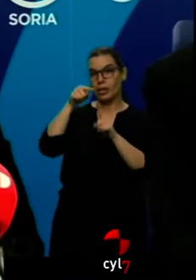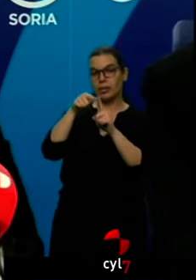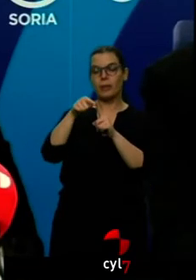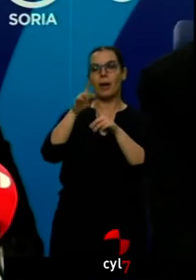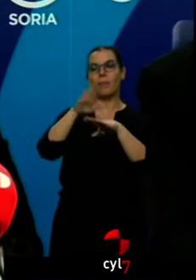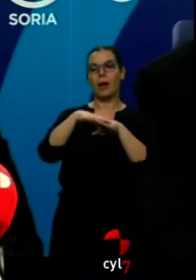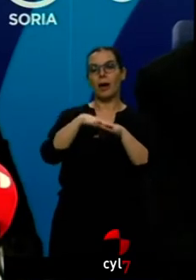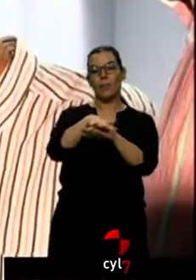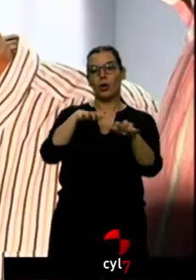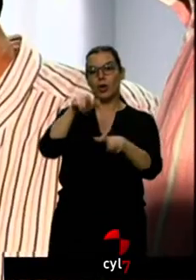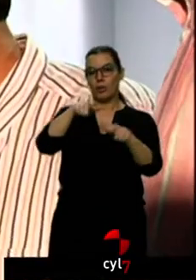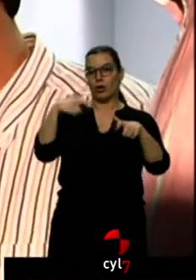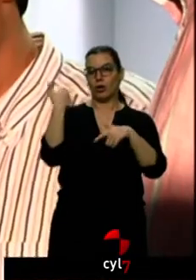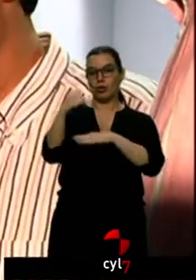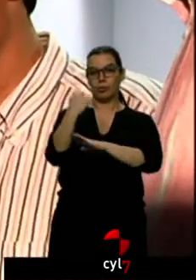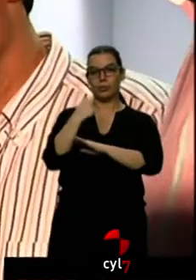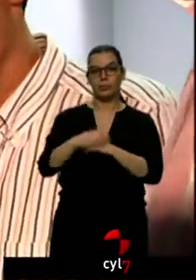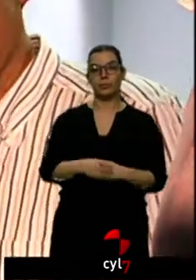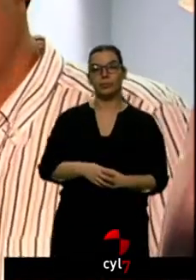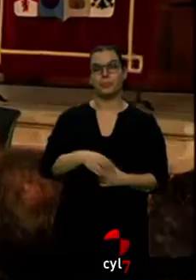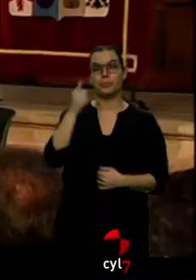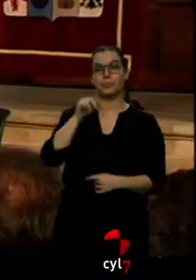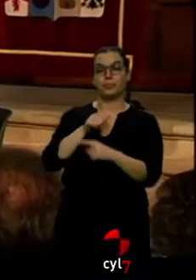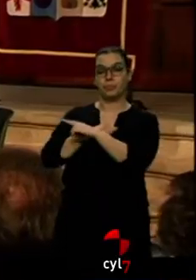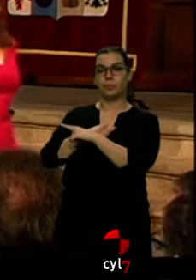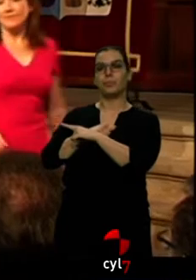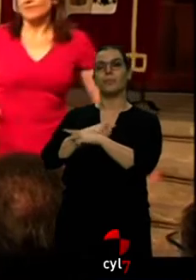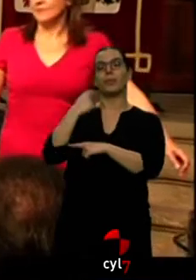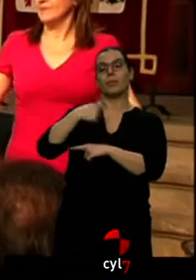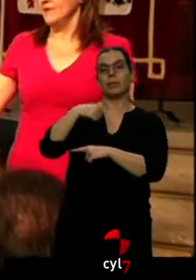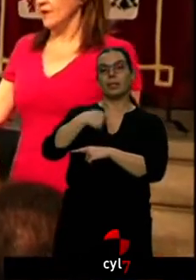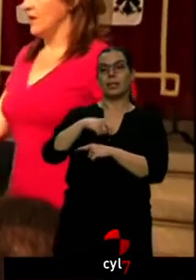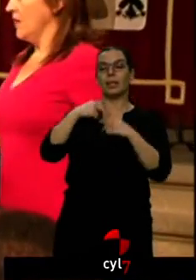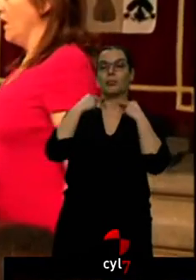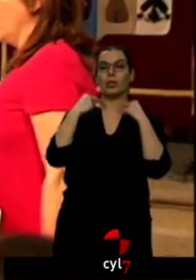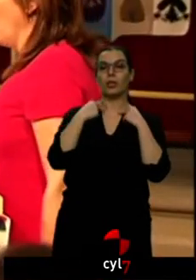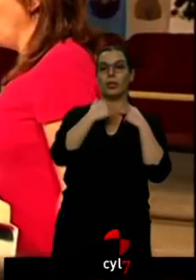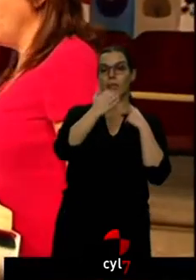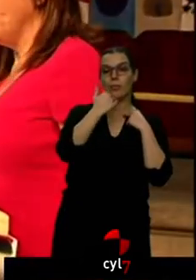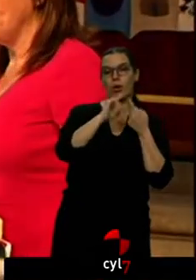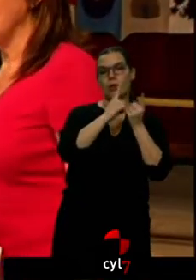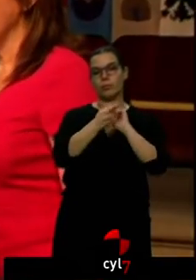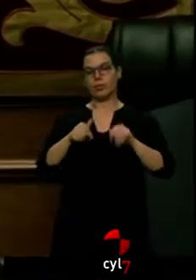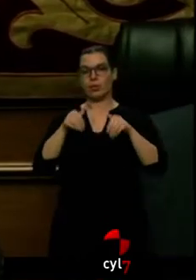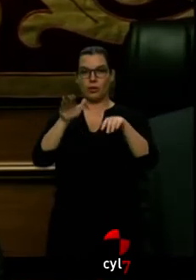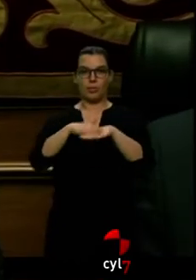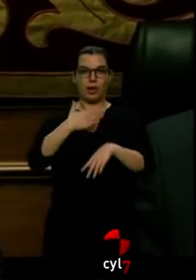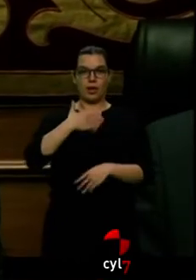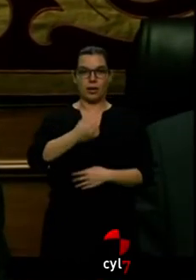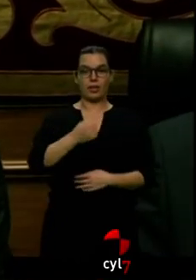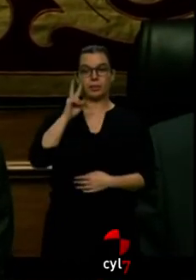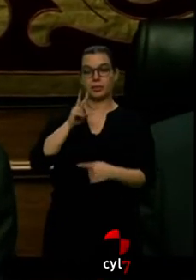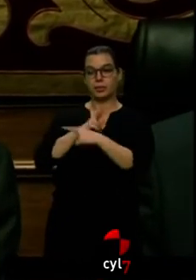mayoría de los sorianos. Maite Martín Pozo pasa de presidir la diputación de Zamora a ser la propuesta del PP a la alcaldía. Jesús Manuel